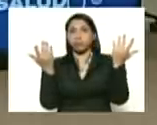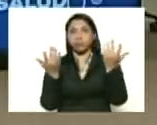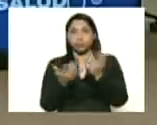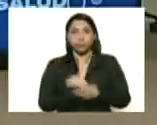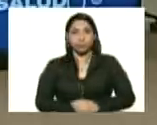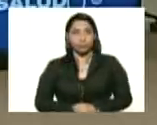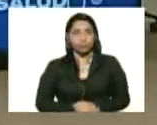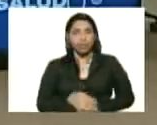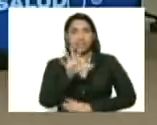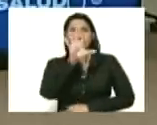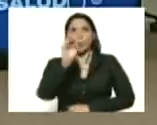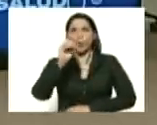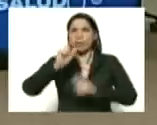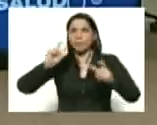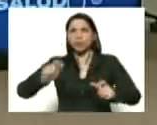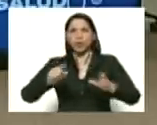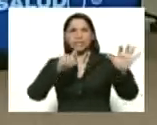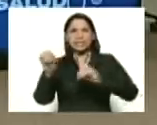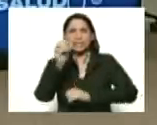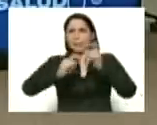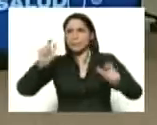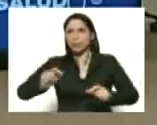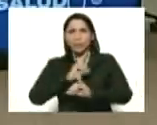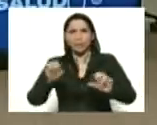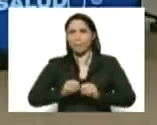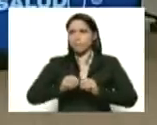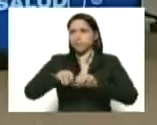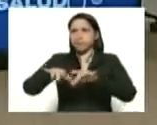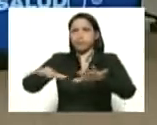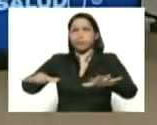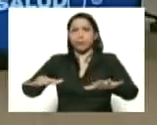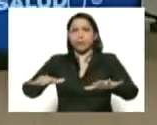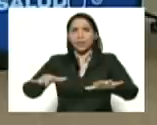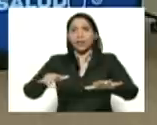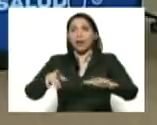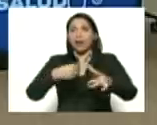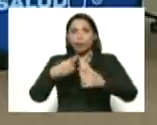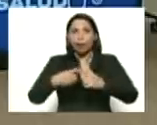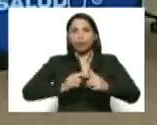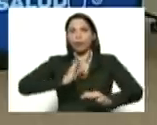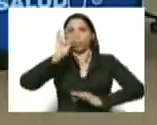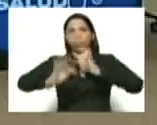50 personas, 60 personas. Y de ellos comienza la multiplicación.